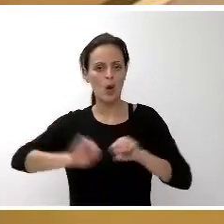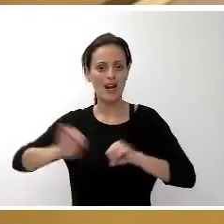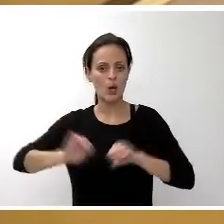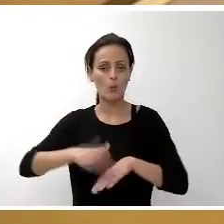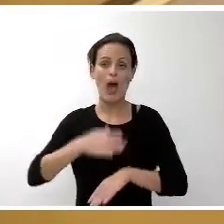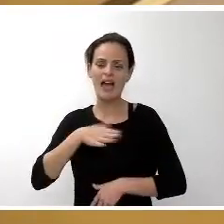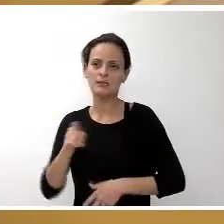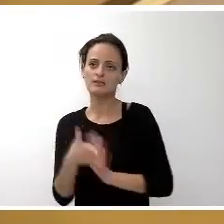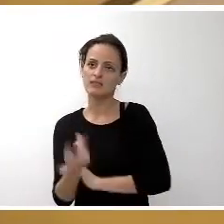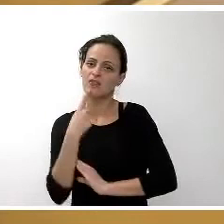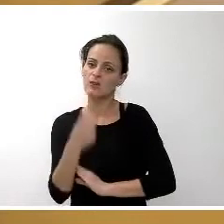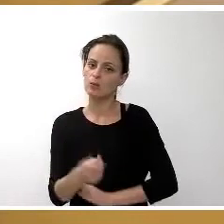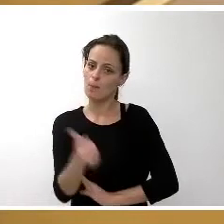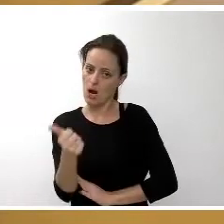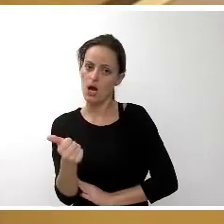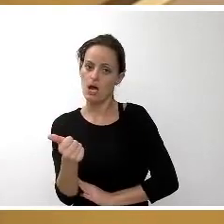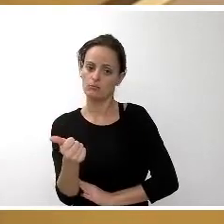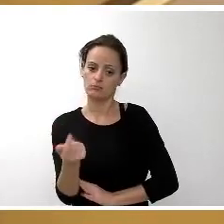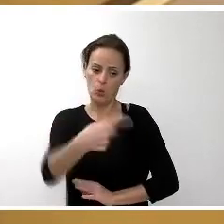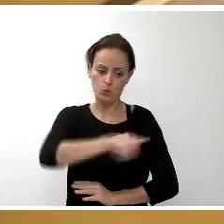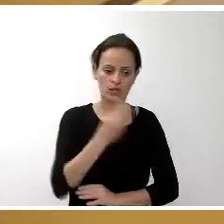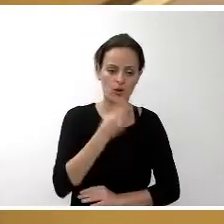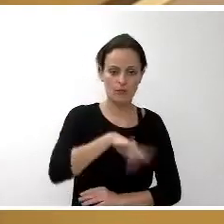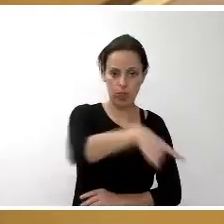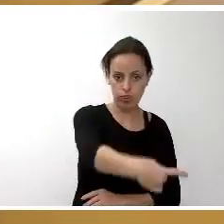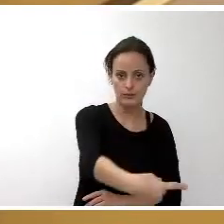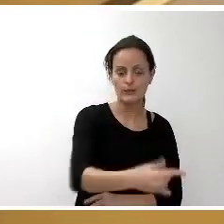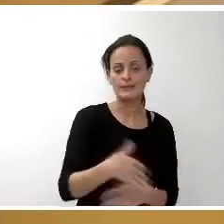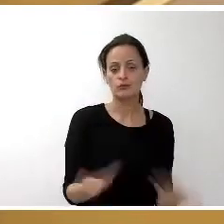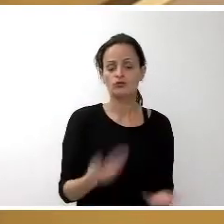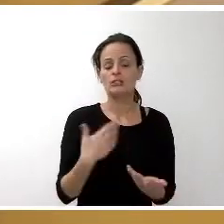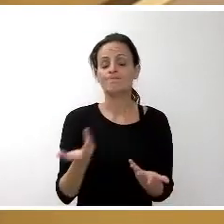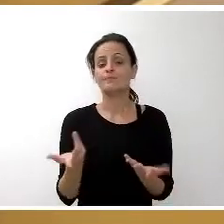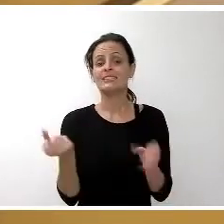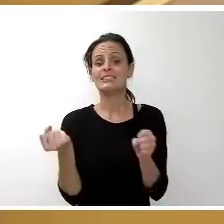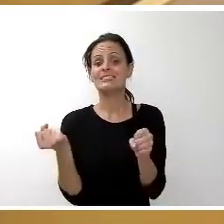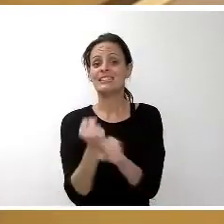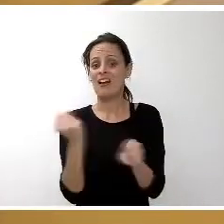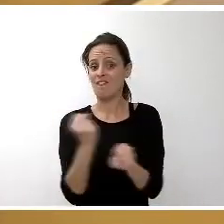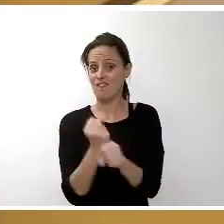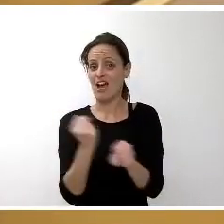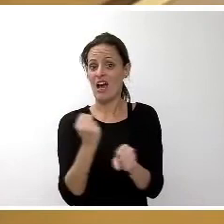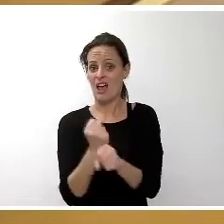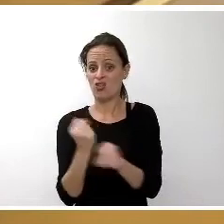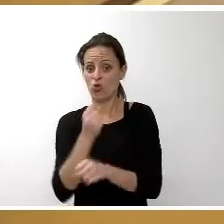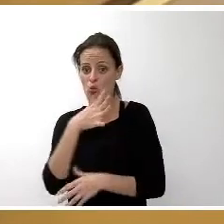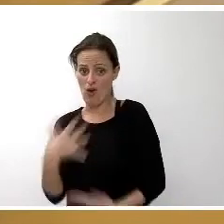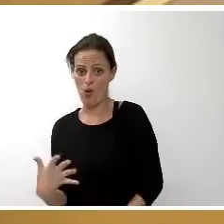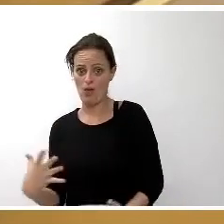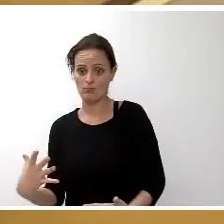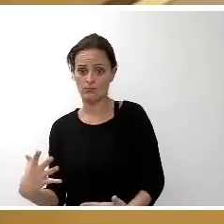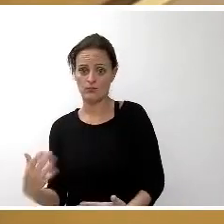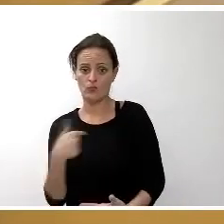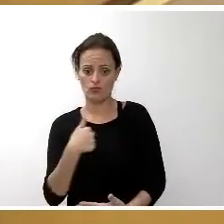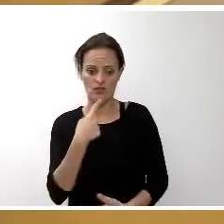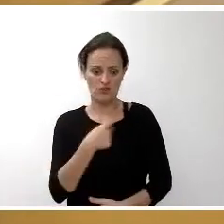dificultades y sobre todo ustedes los más jóvenes. Yo creo que en ese trabajo estamos todos y como te decía, vengo de